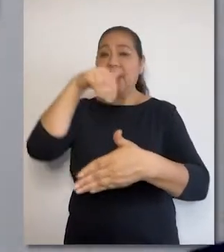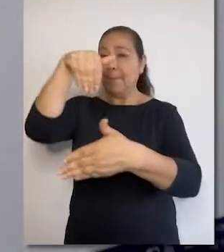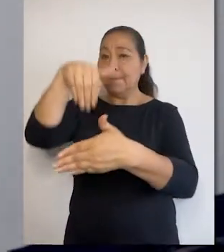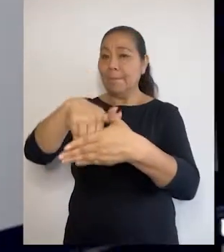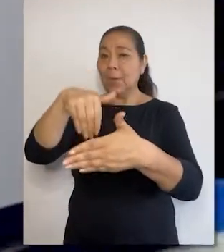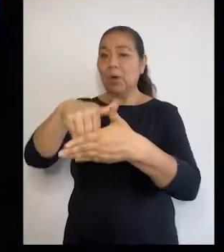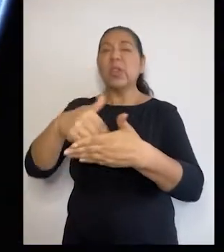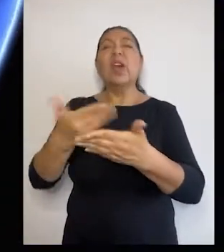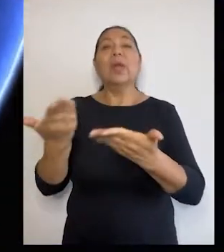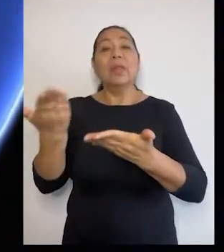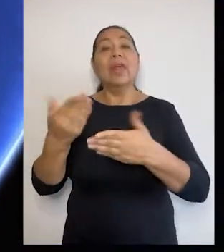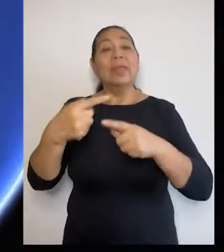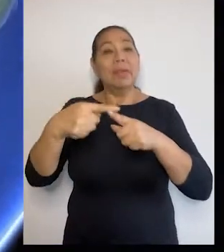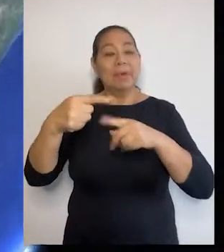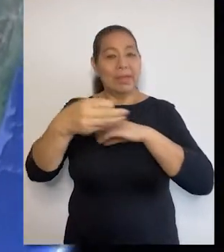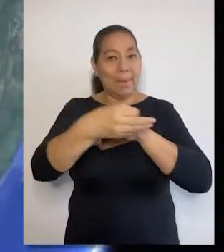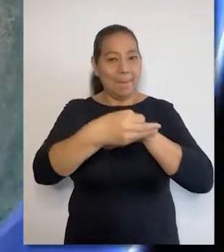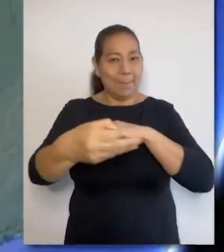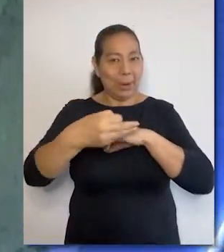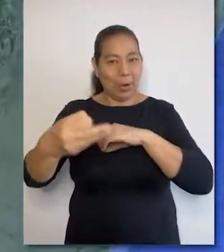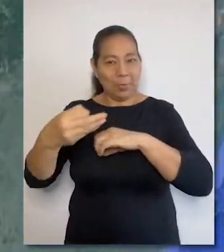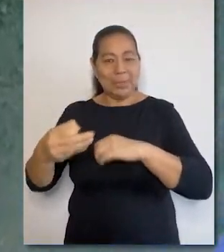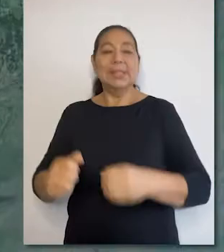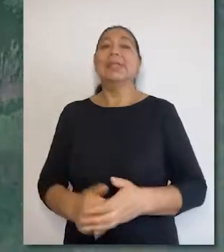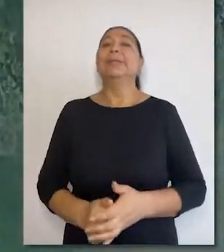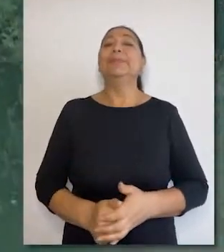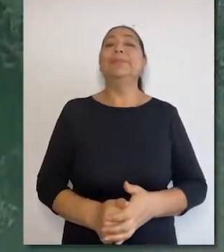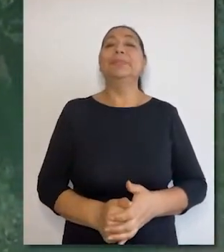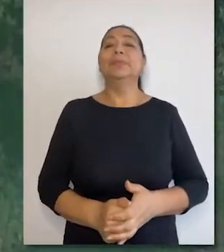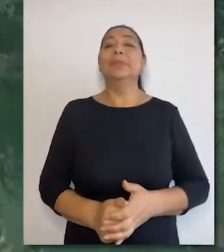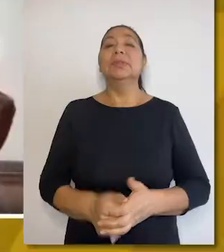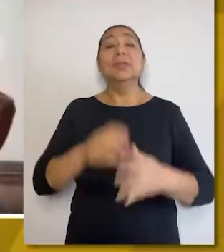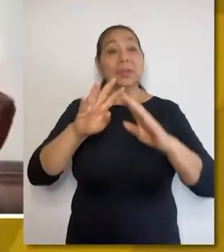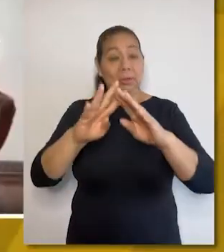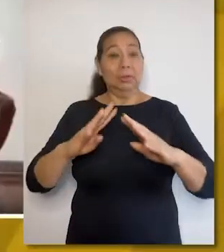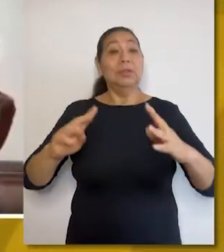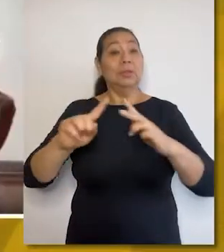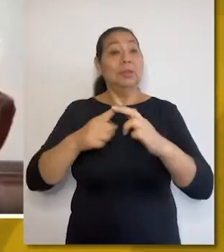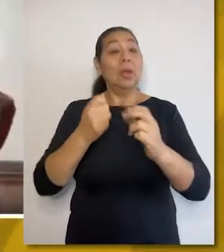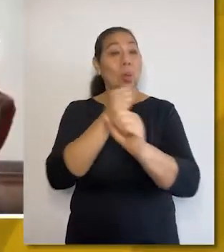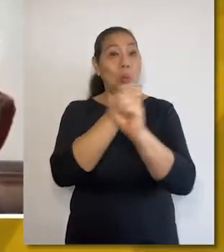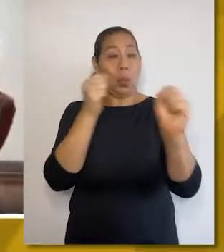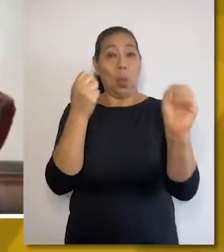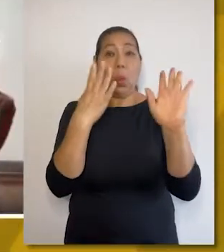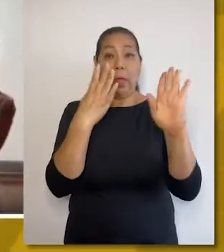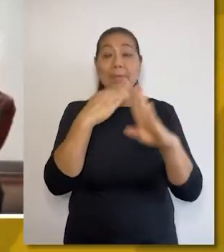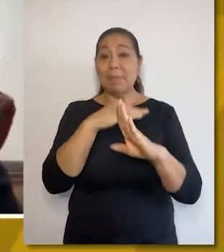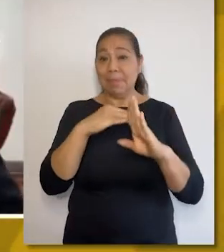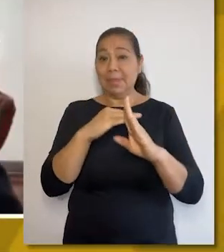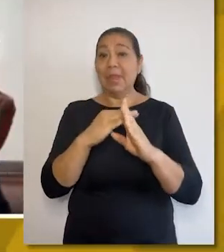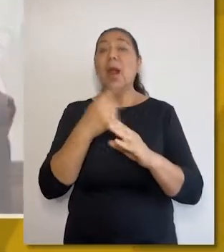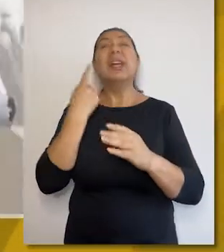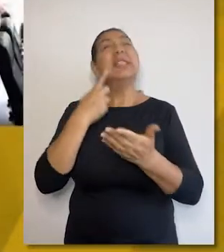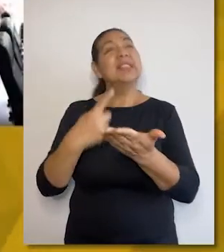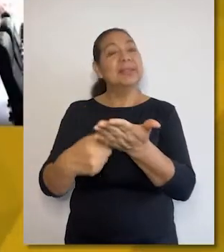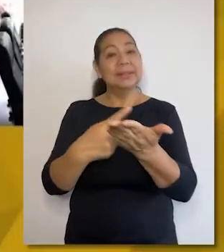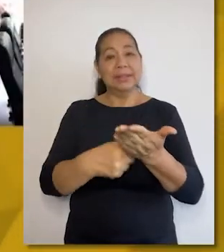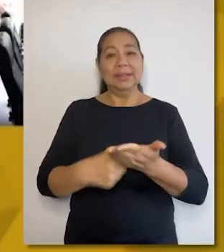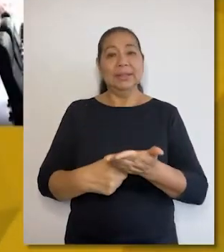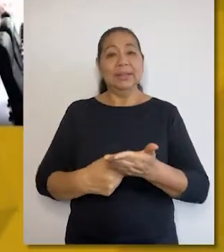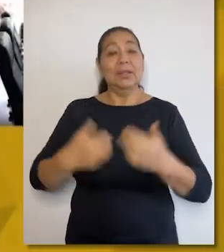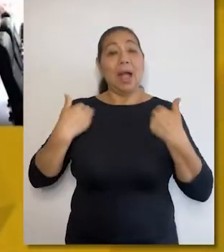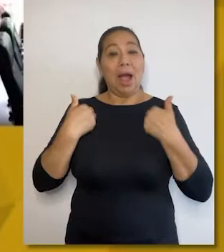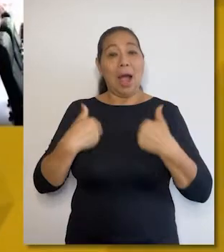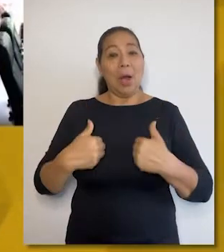constitucionales provenientes de varias ciudades del interior del país. La audiencia inició a las 9.30 de la mañana con la